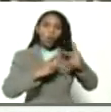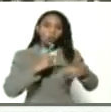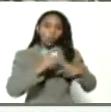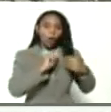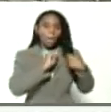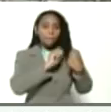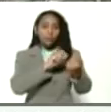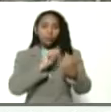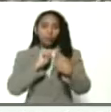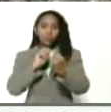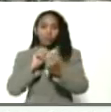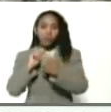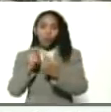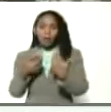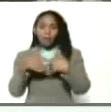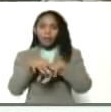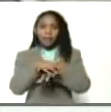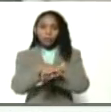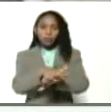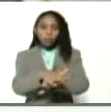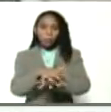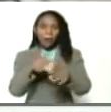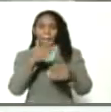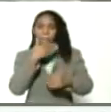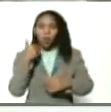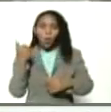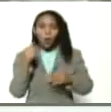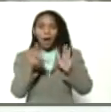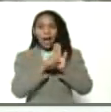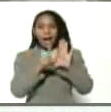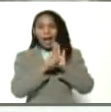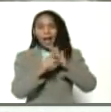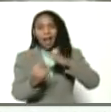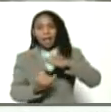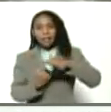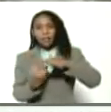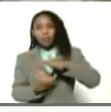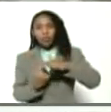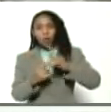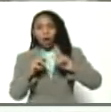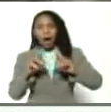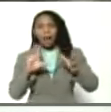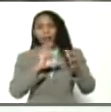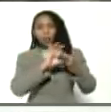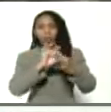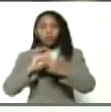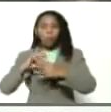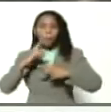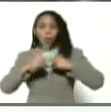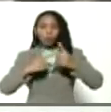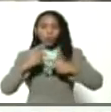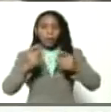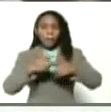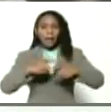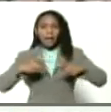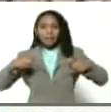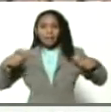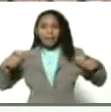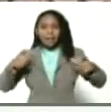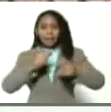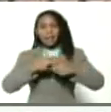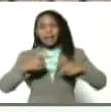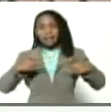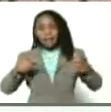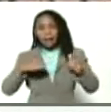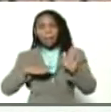inclusivo para mejorar las leyes en las instituciones y articulación productiva para crecer crecer